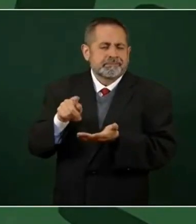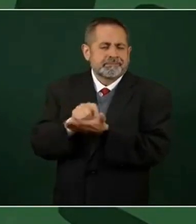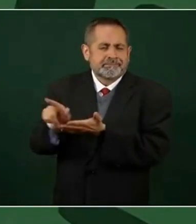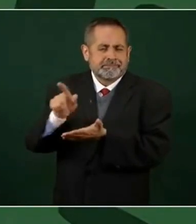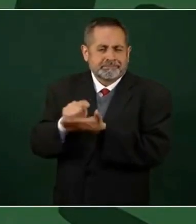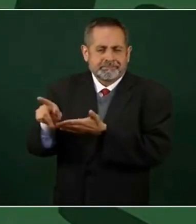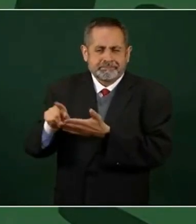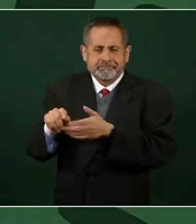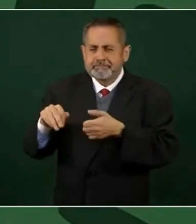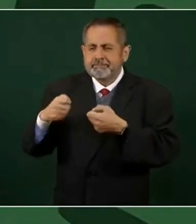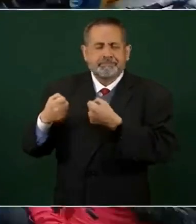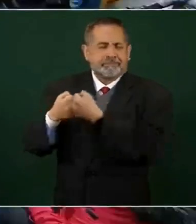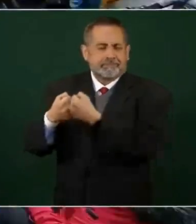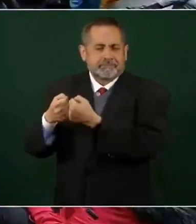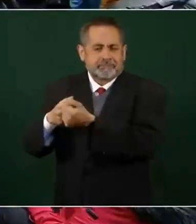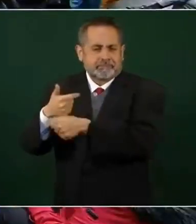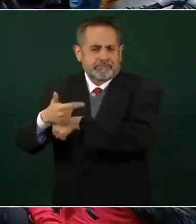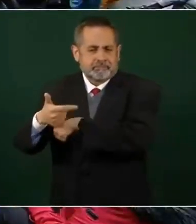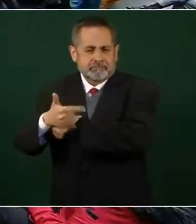límites con Guatemala.